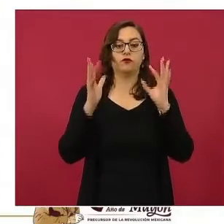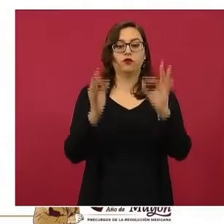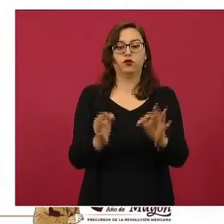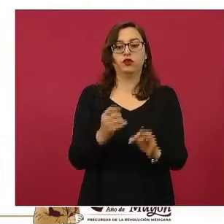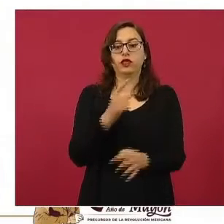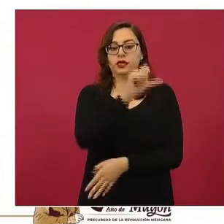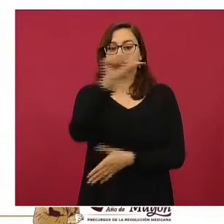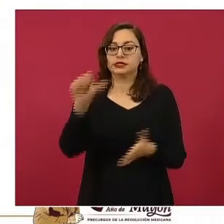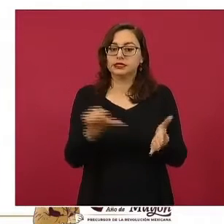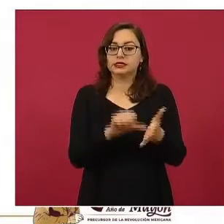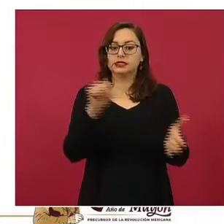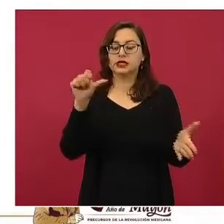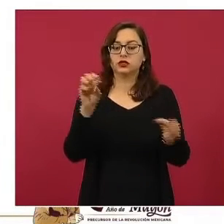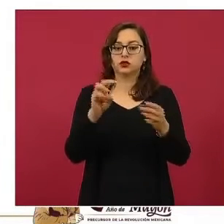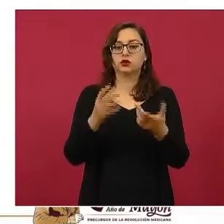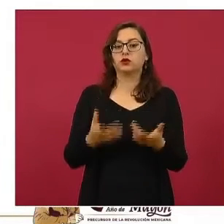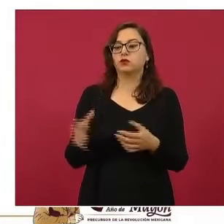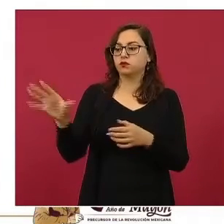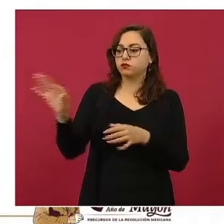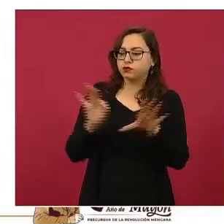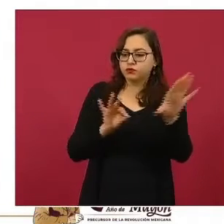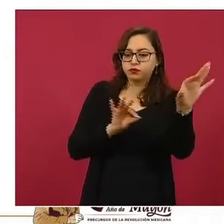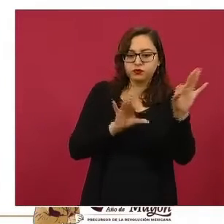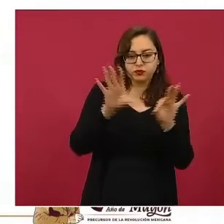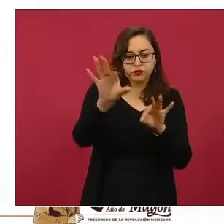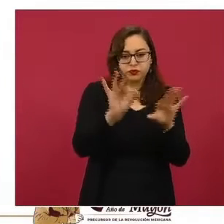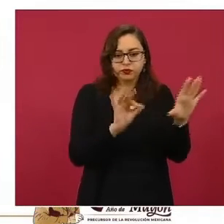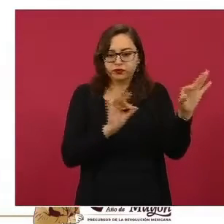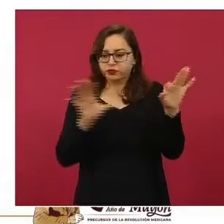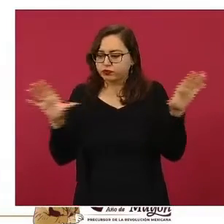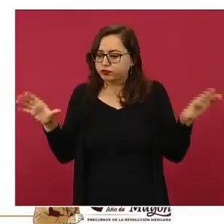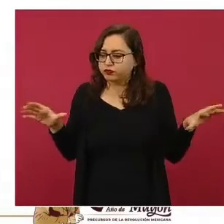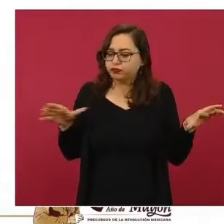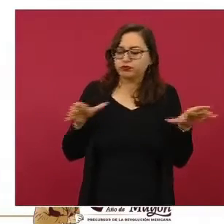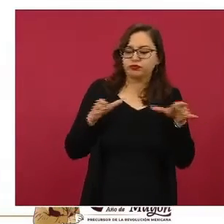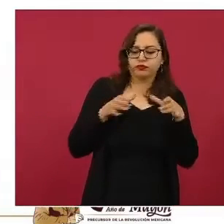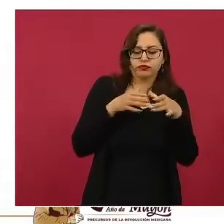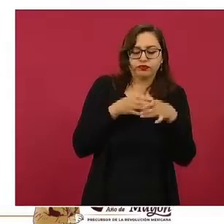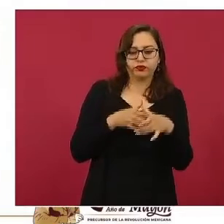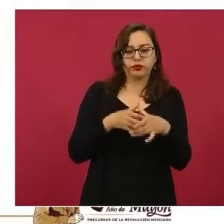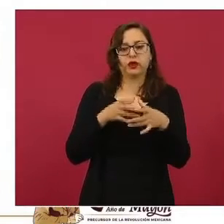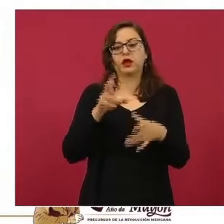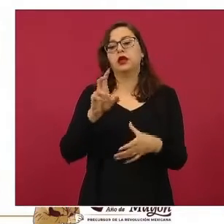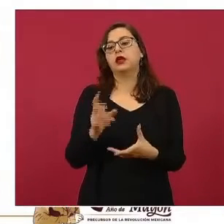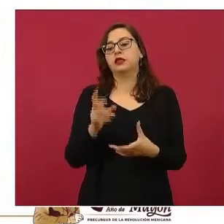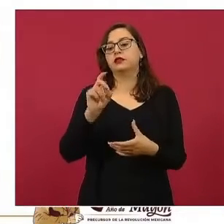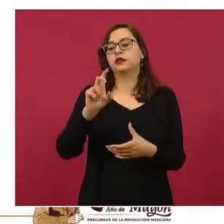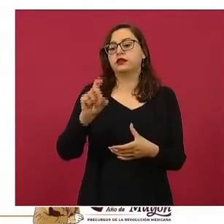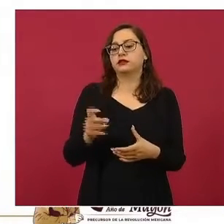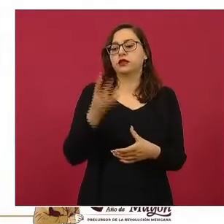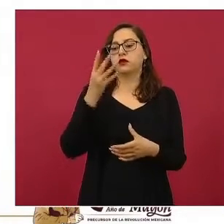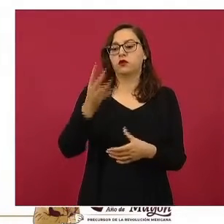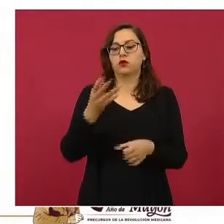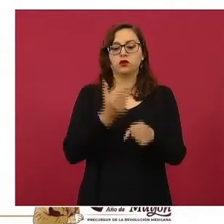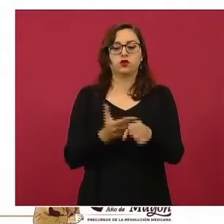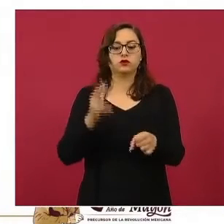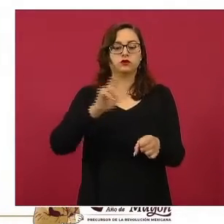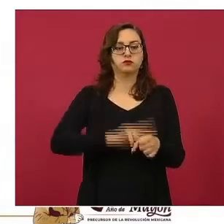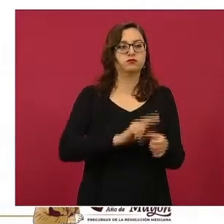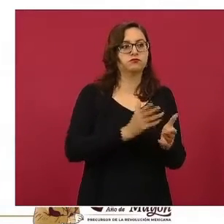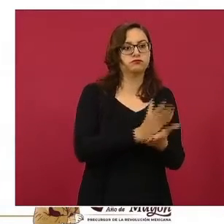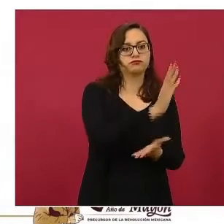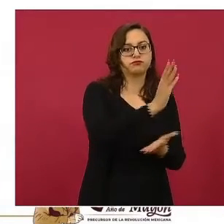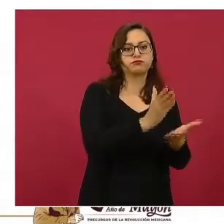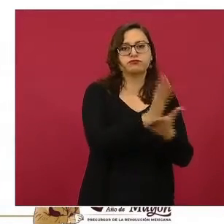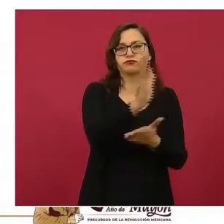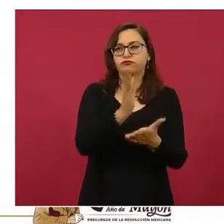de mezclas que en la Ciudad de México cubrirá treinta y cuatro unidades médicas que